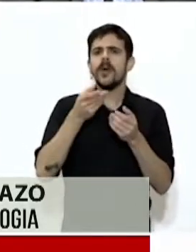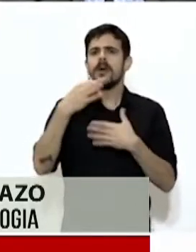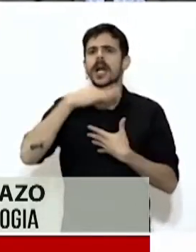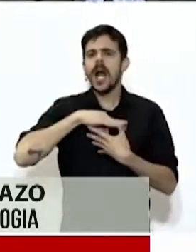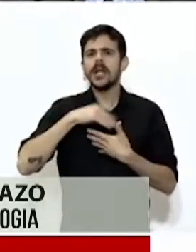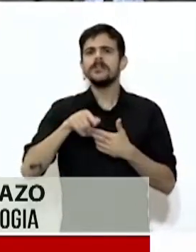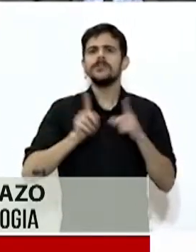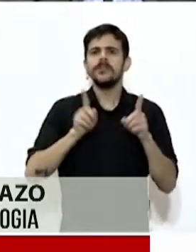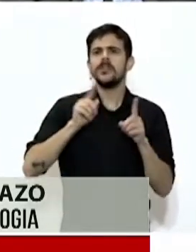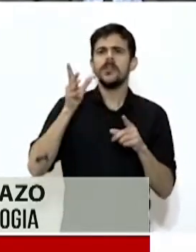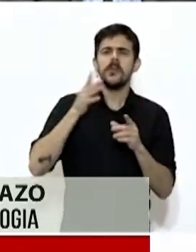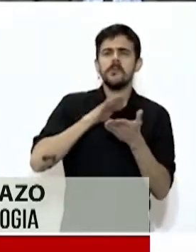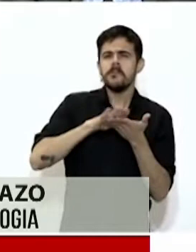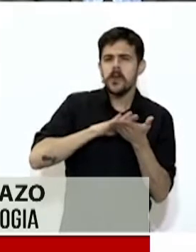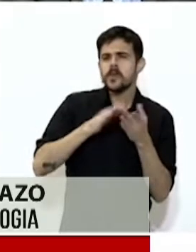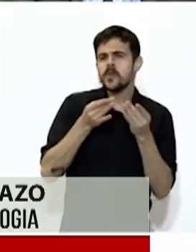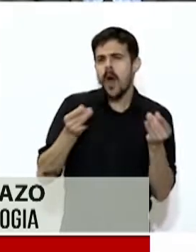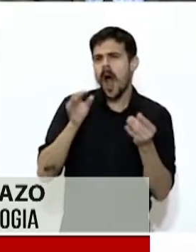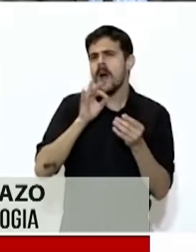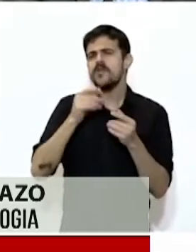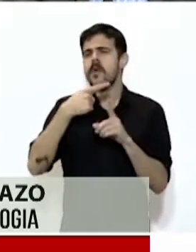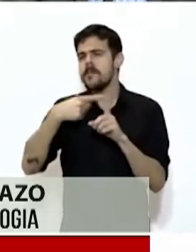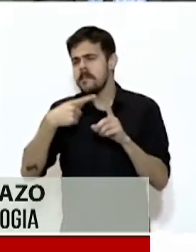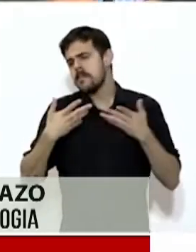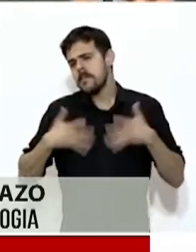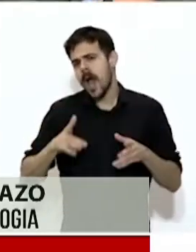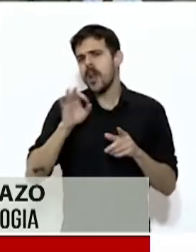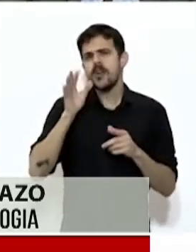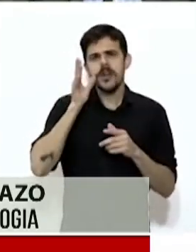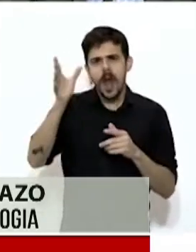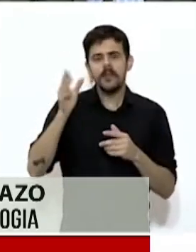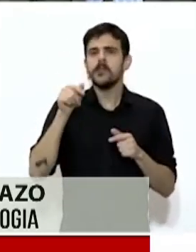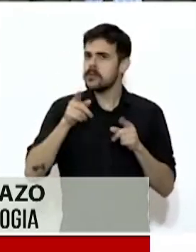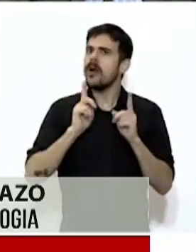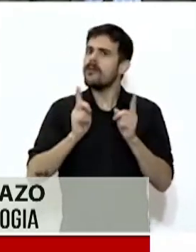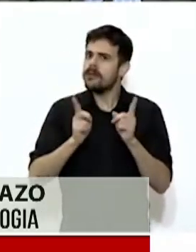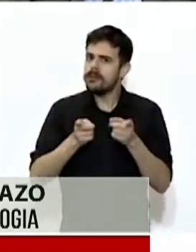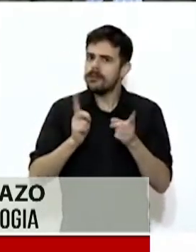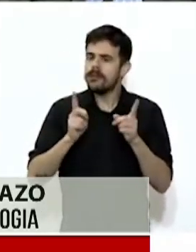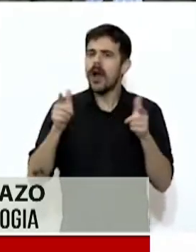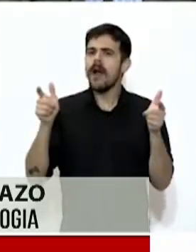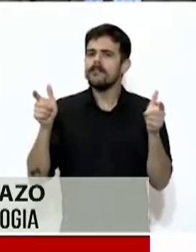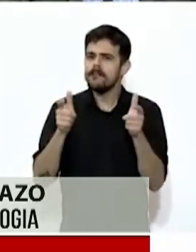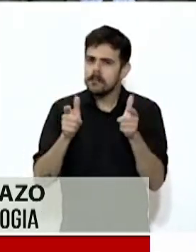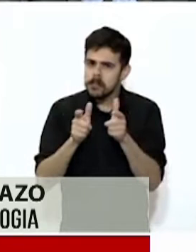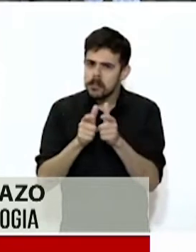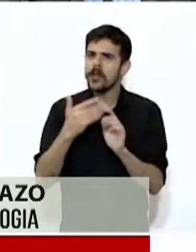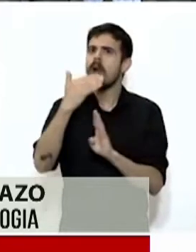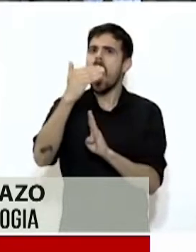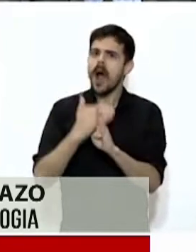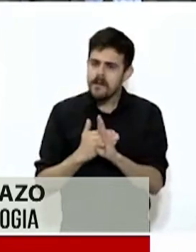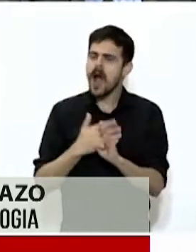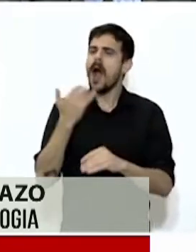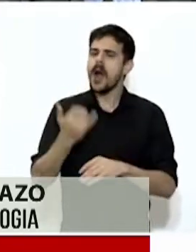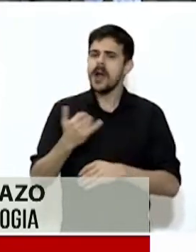tendencia continúa al descenso en nuestra provincia, la fecha en los últimos 14 días se han diagnosticado